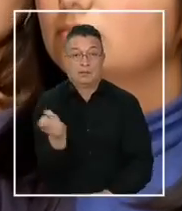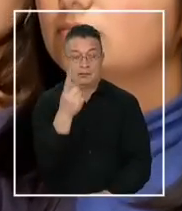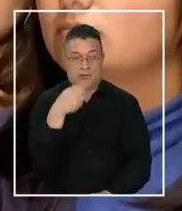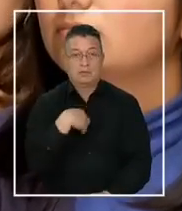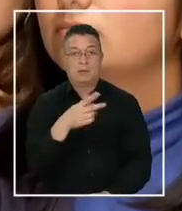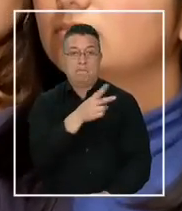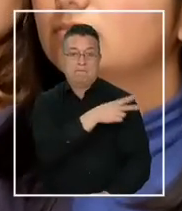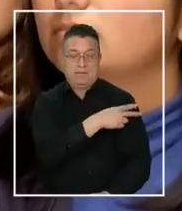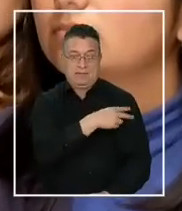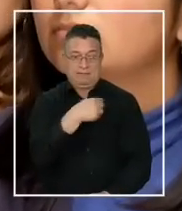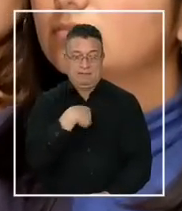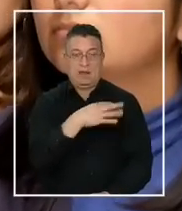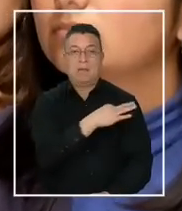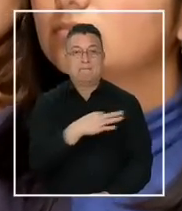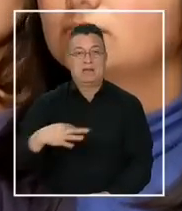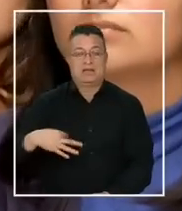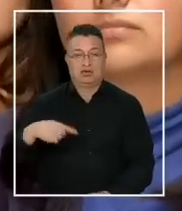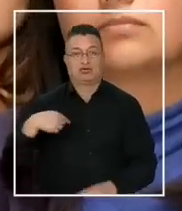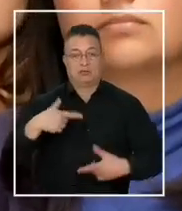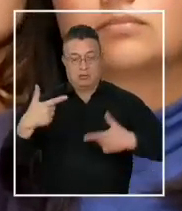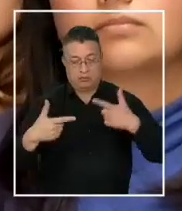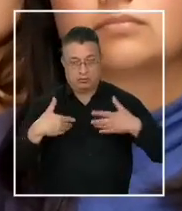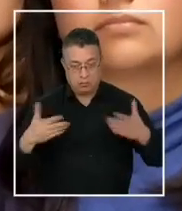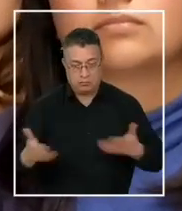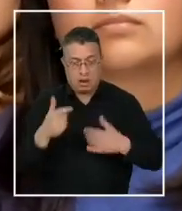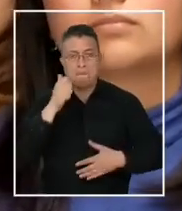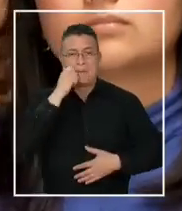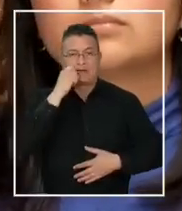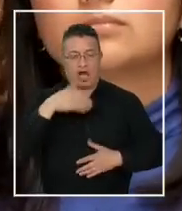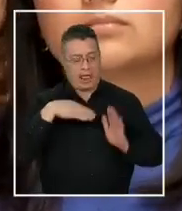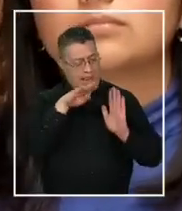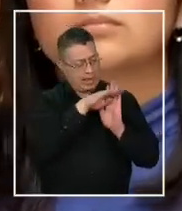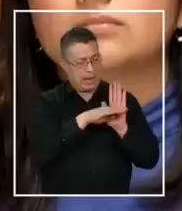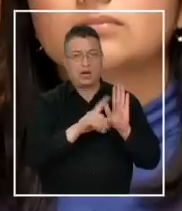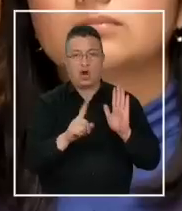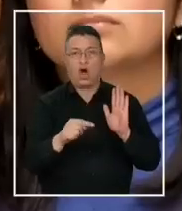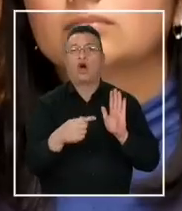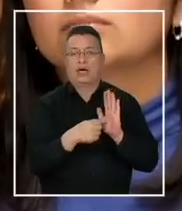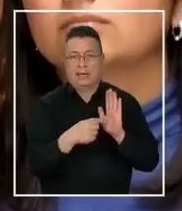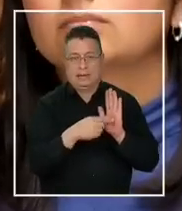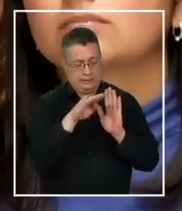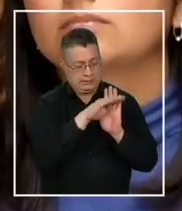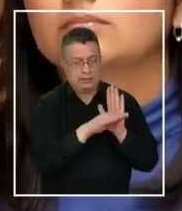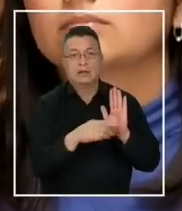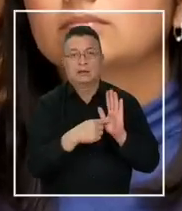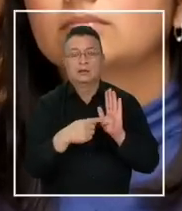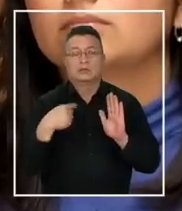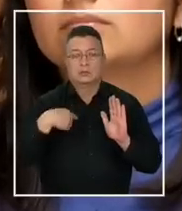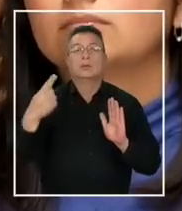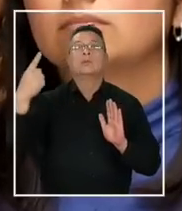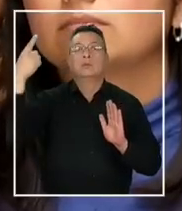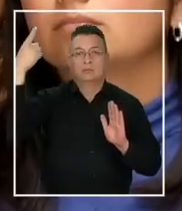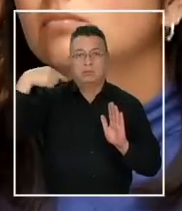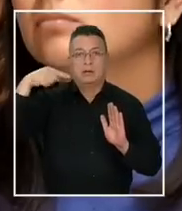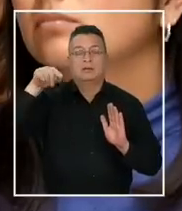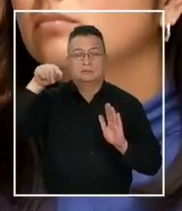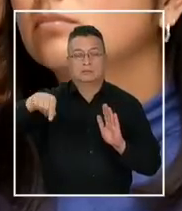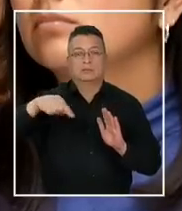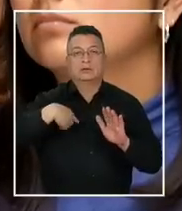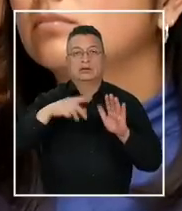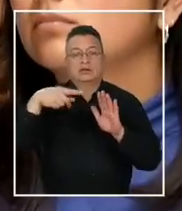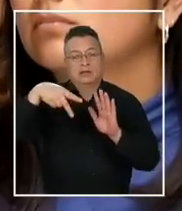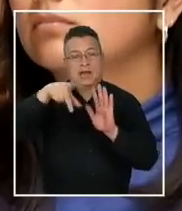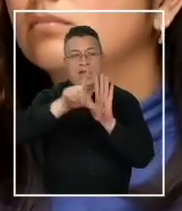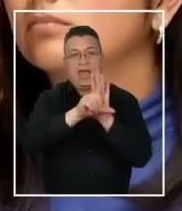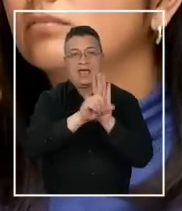cartera y como político para impulsar, no una agenda personal, sino que la agenda que nos ha establecido el propio marco jurídico